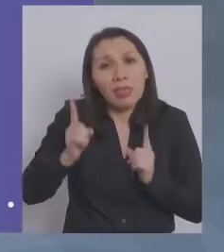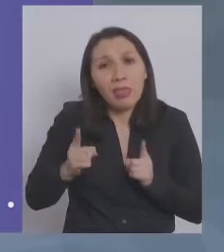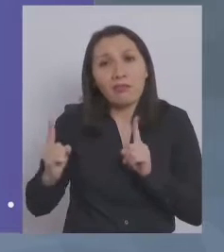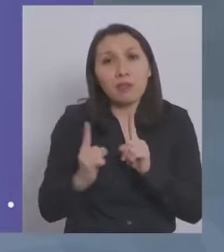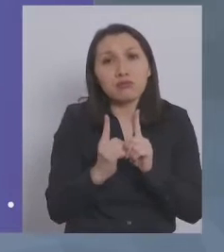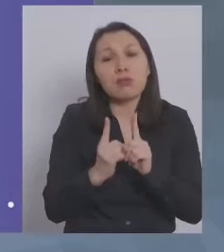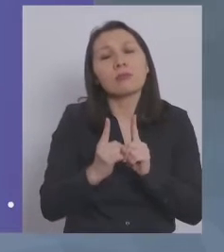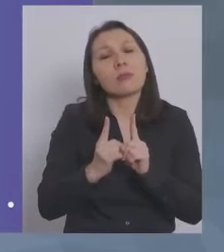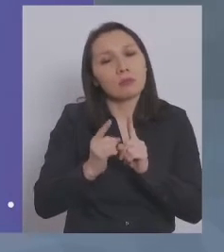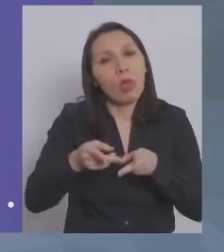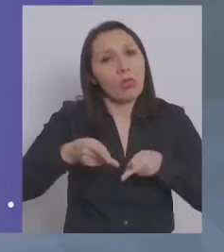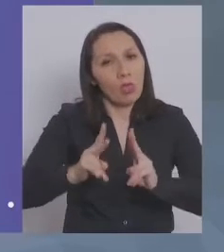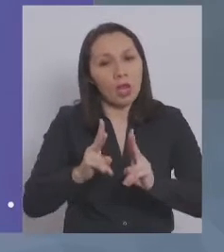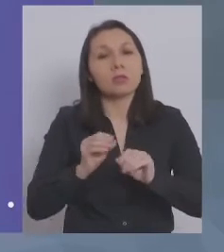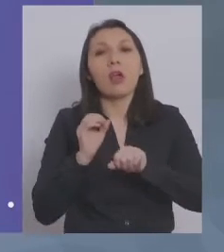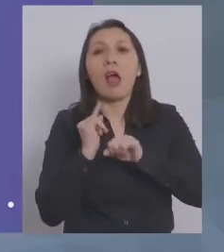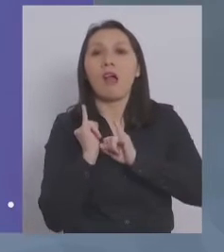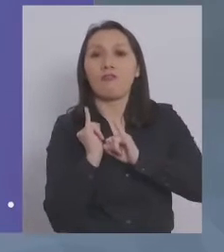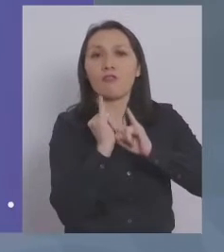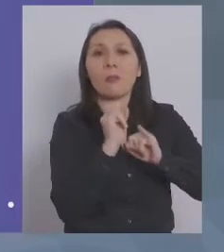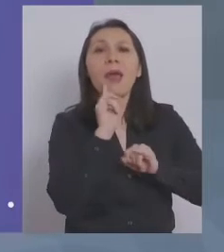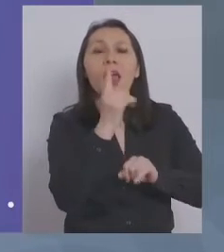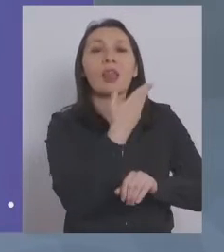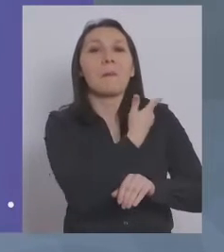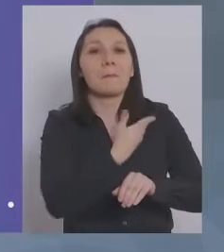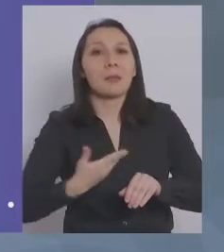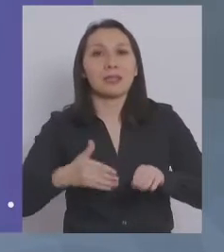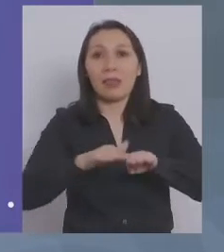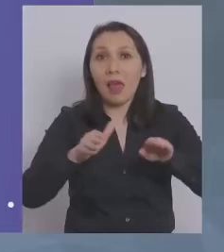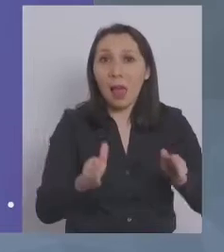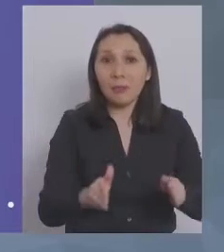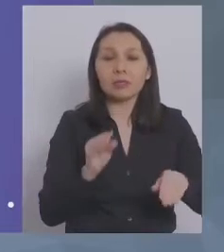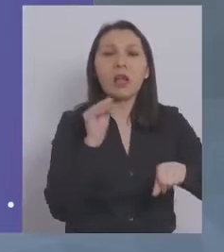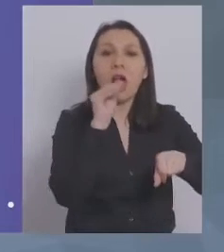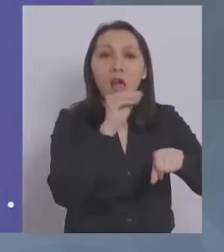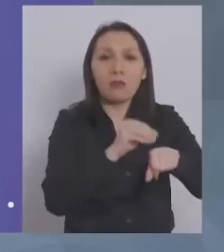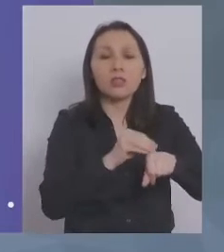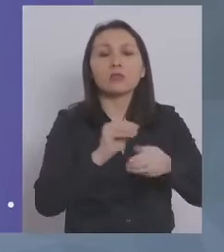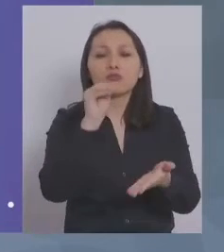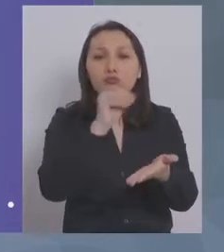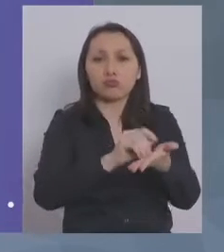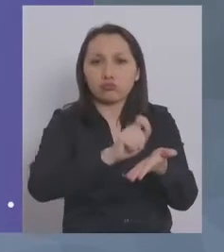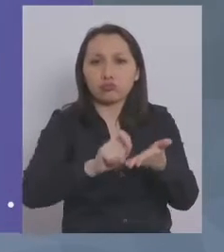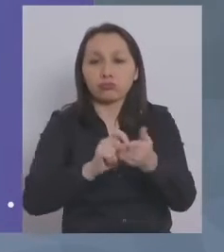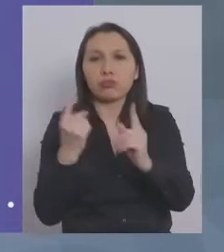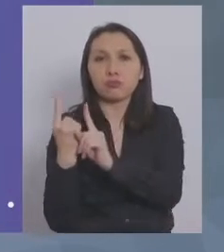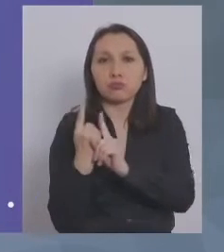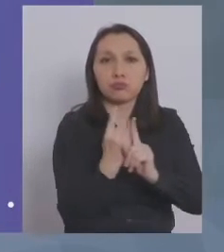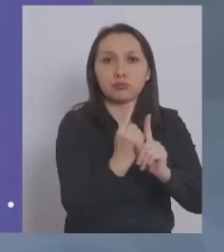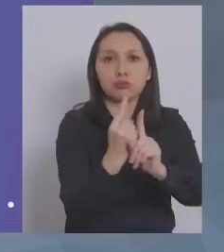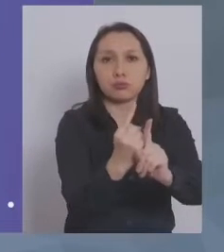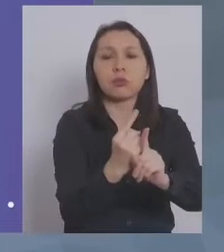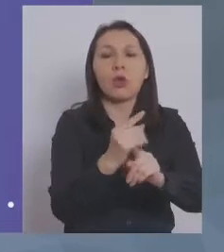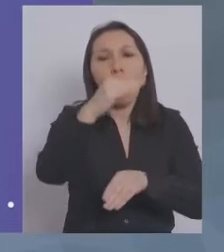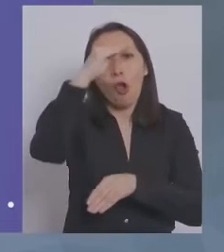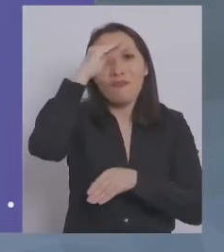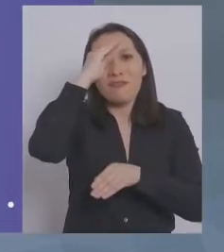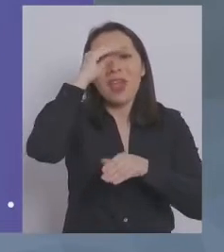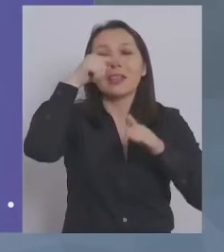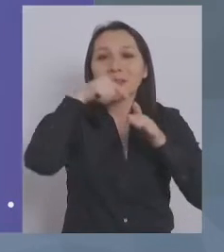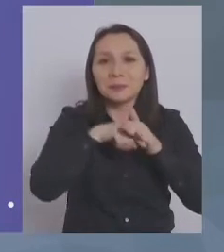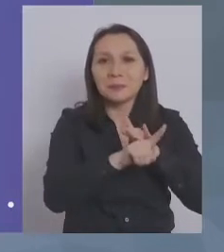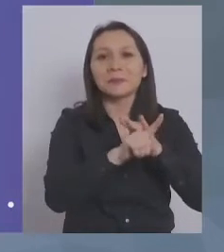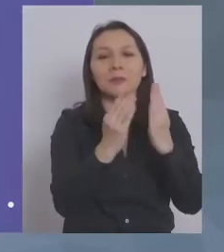es su derecho. Deben informarle al presidente de la mesa, quedar en acta y poder ingresar con esa persona de su confianza